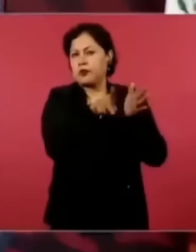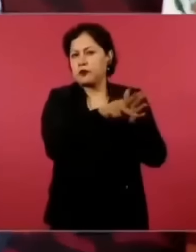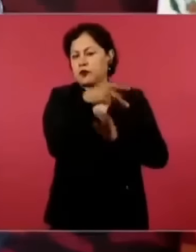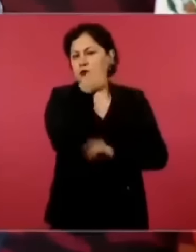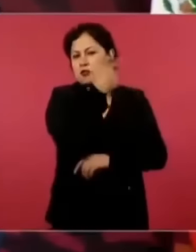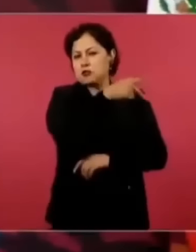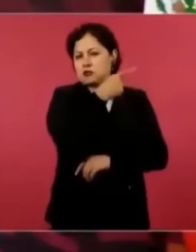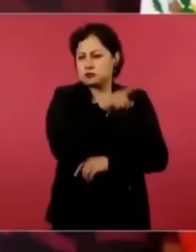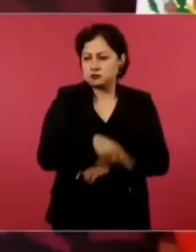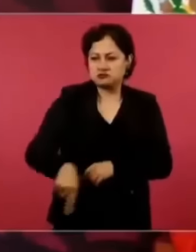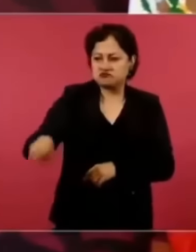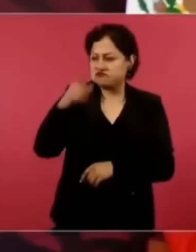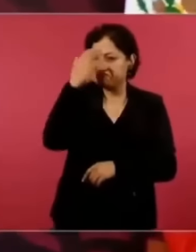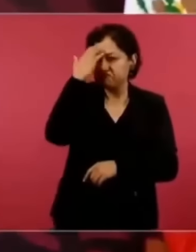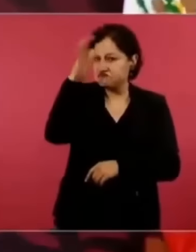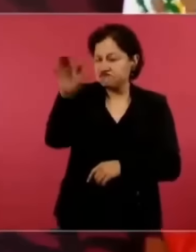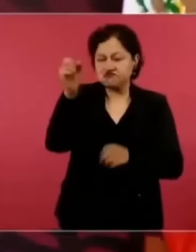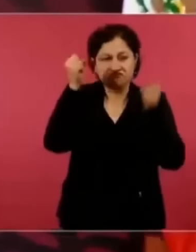el Wall Street Journal.